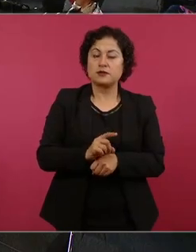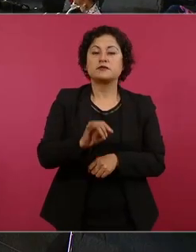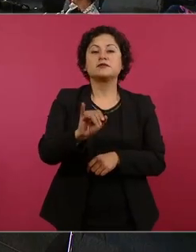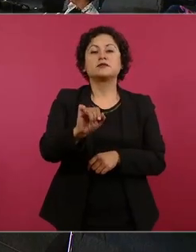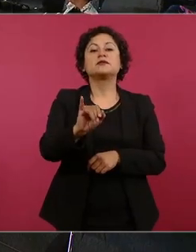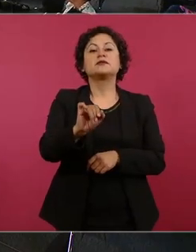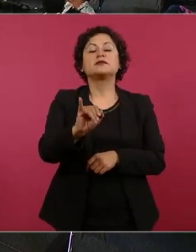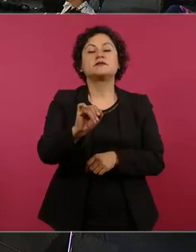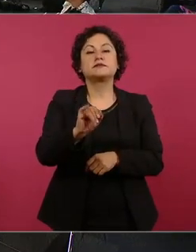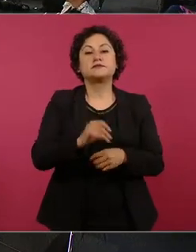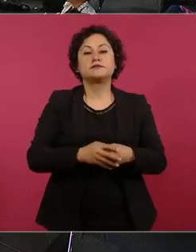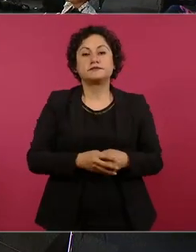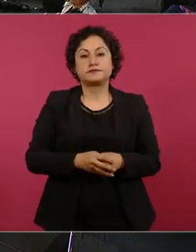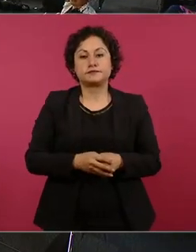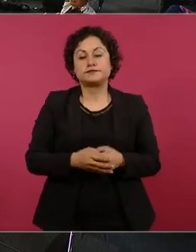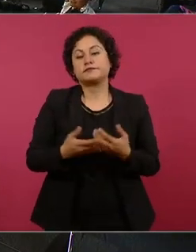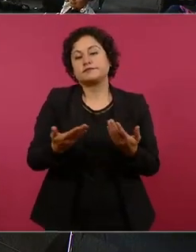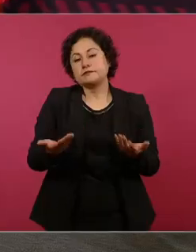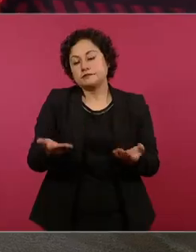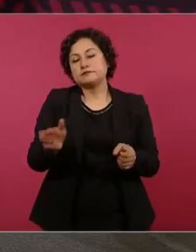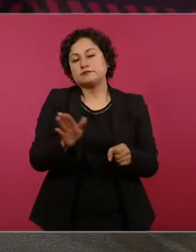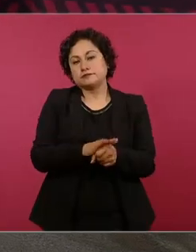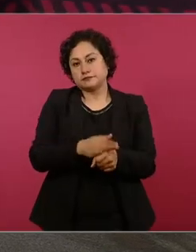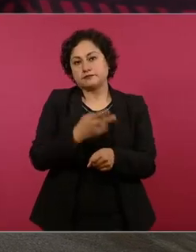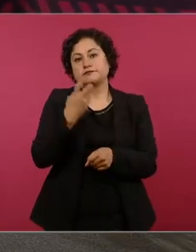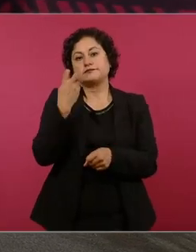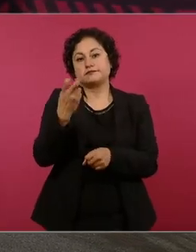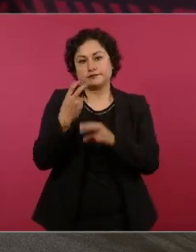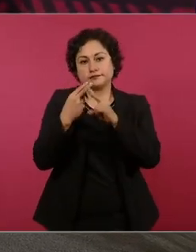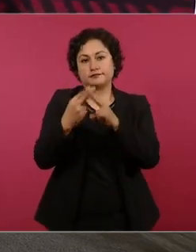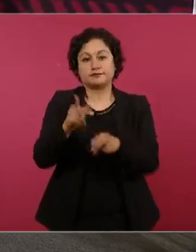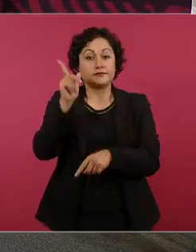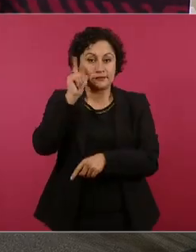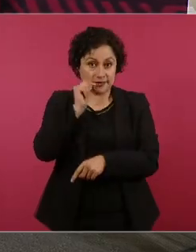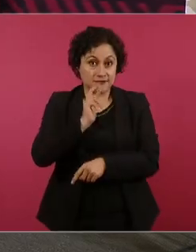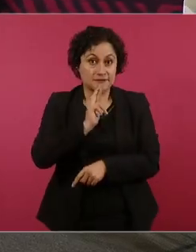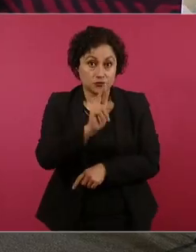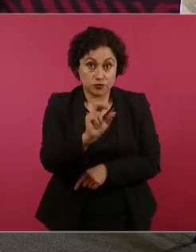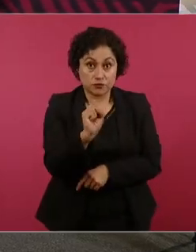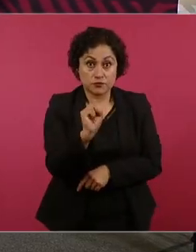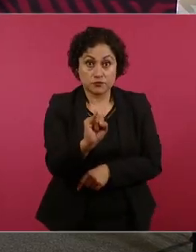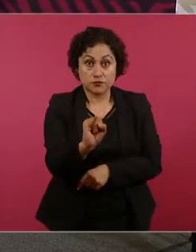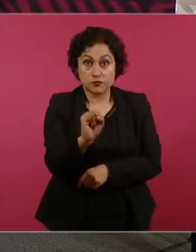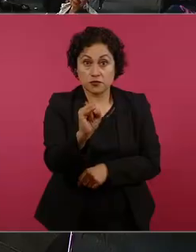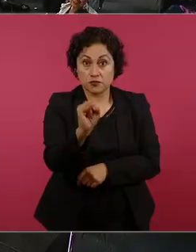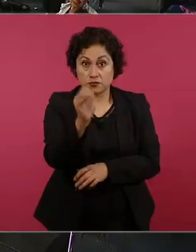por lo que lo del universal mañana les contestamos si si les parece